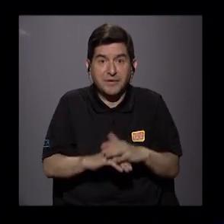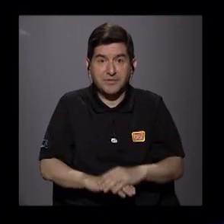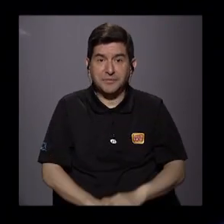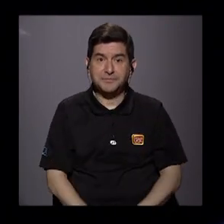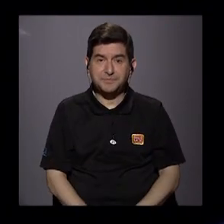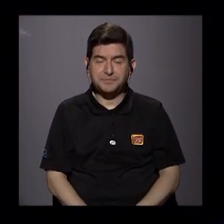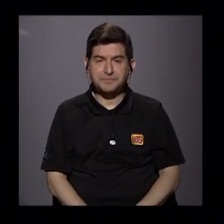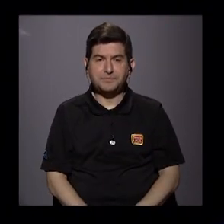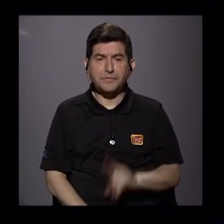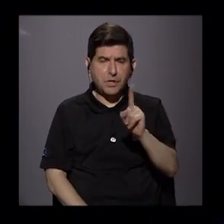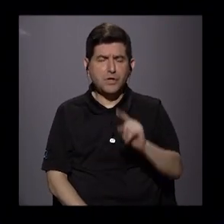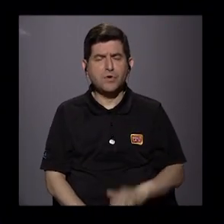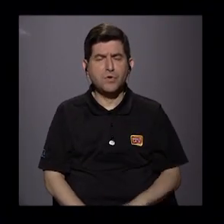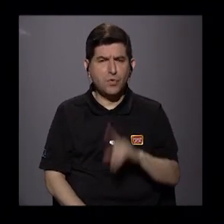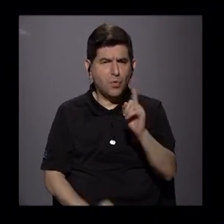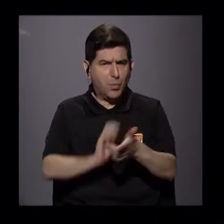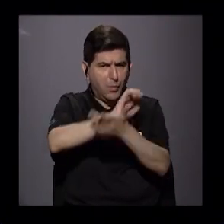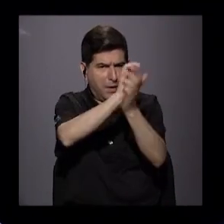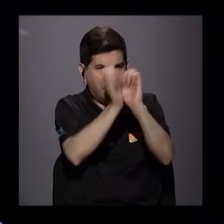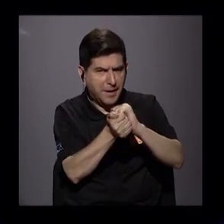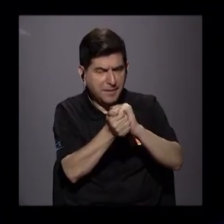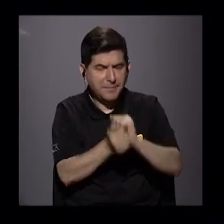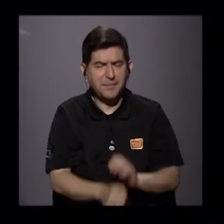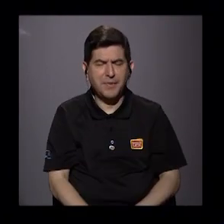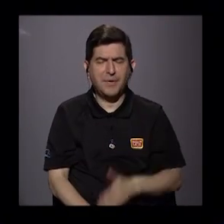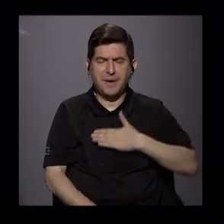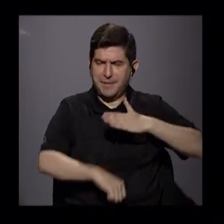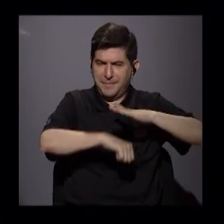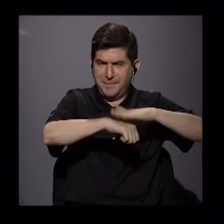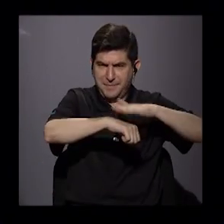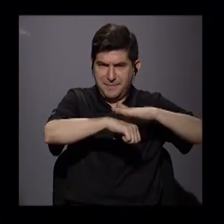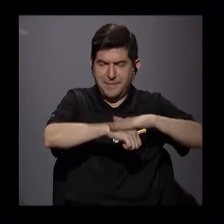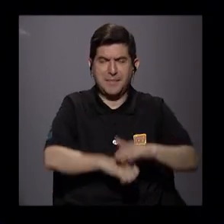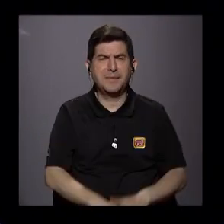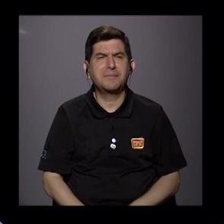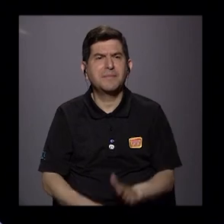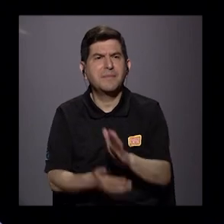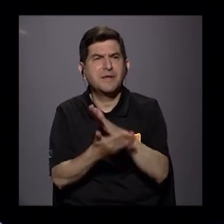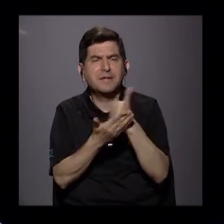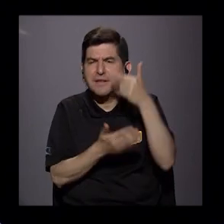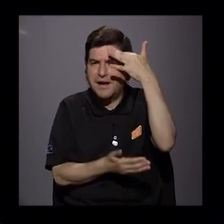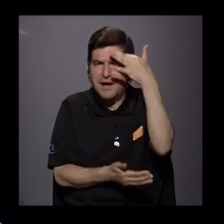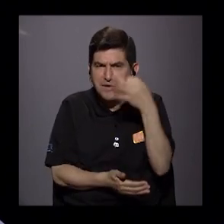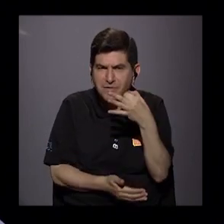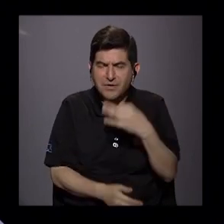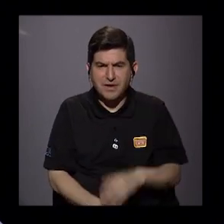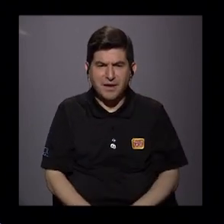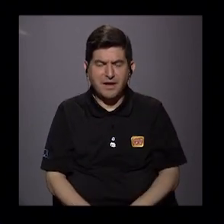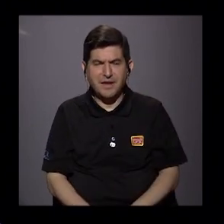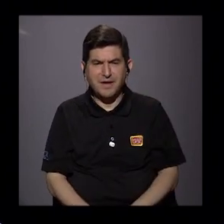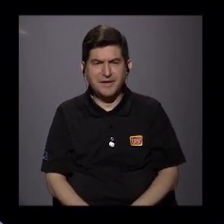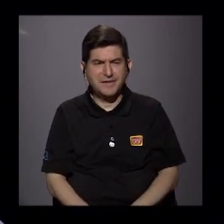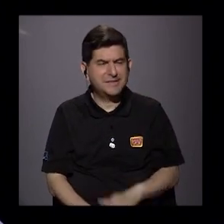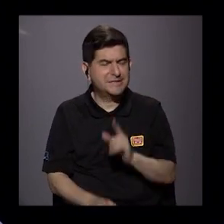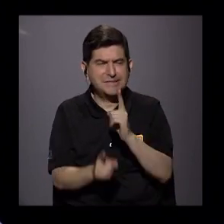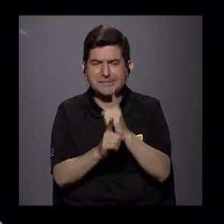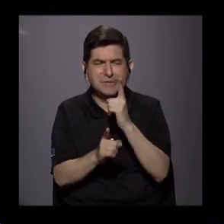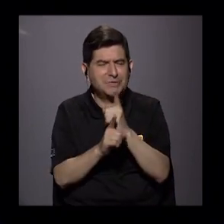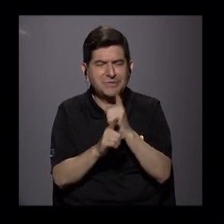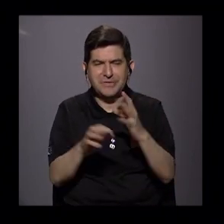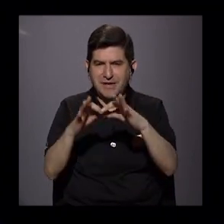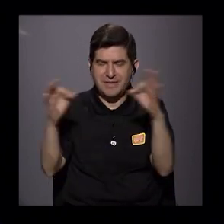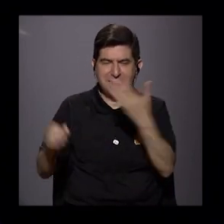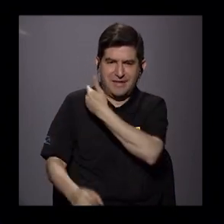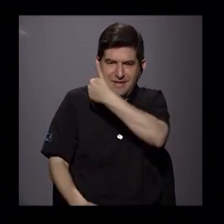Y voy a dar un salto porque creo que eso me da pie a algo que se consideró una desafortunada frase del